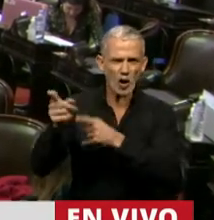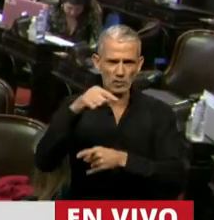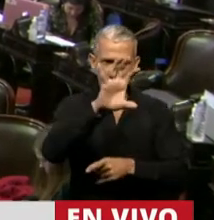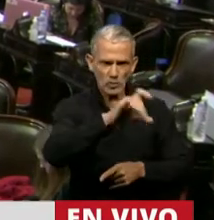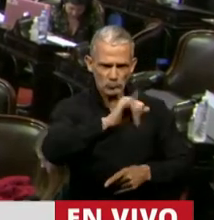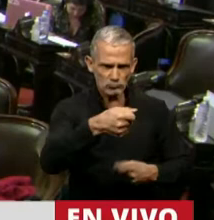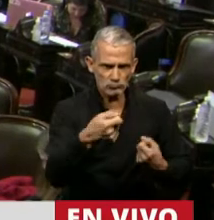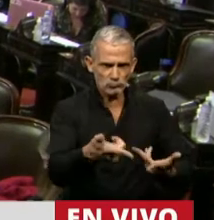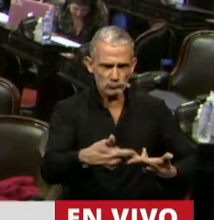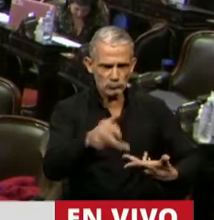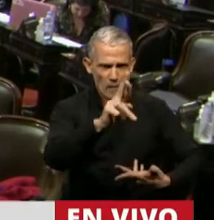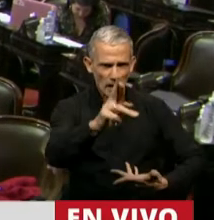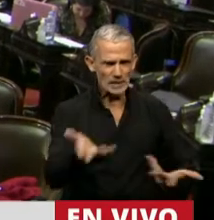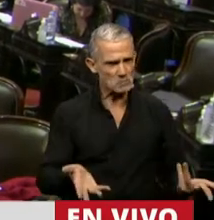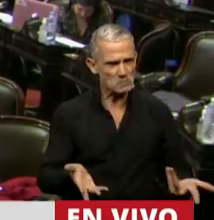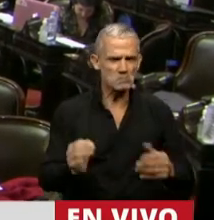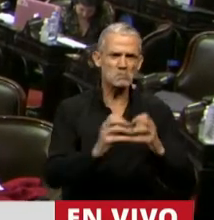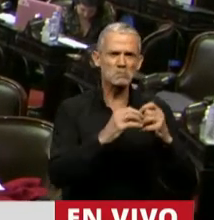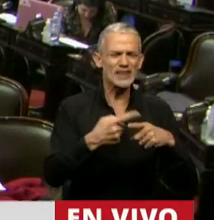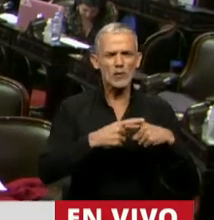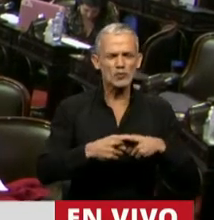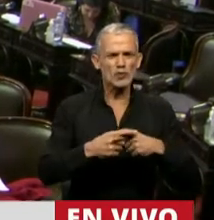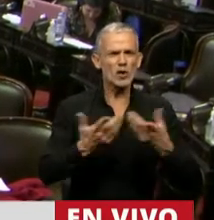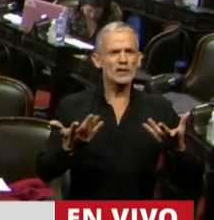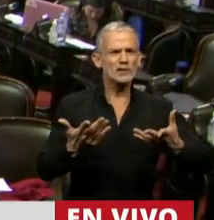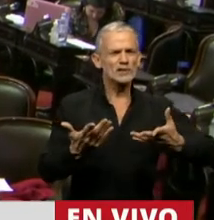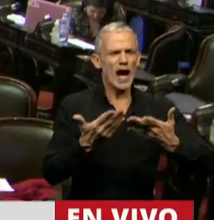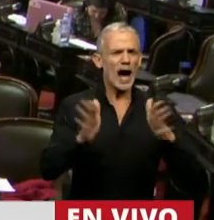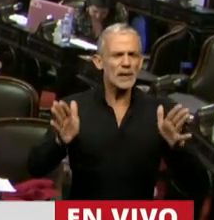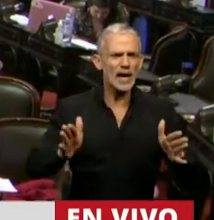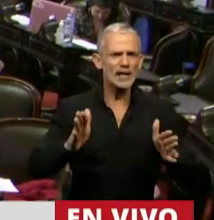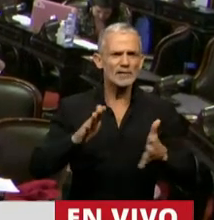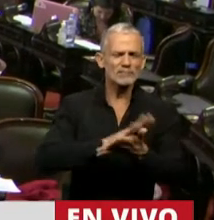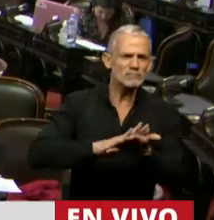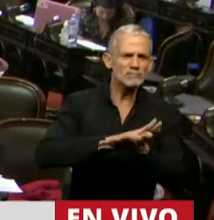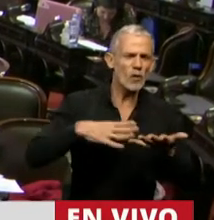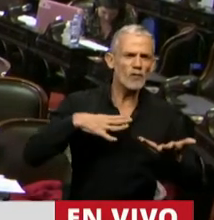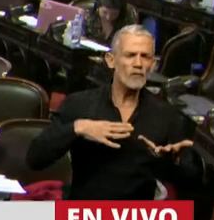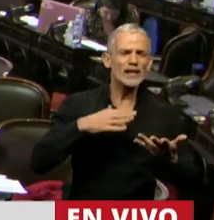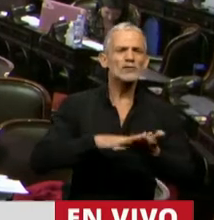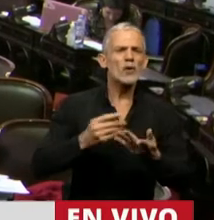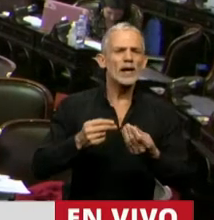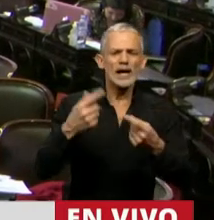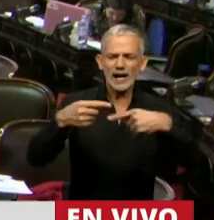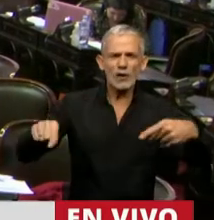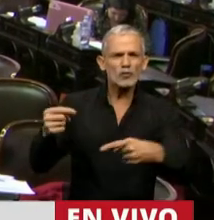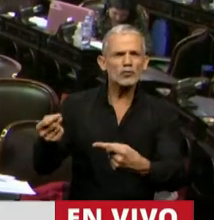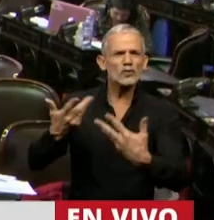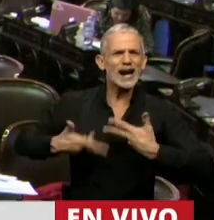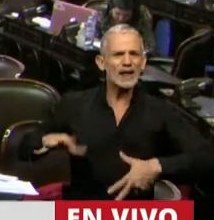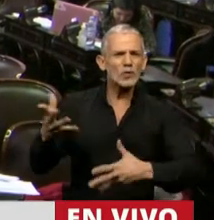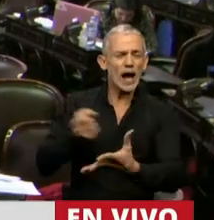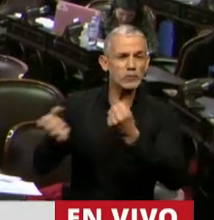Que todavía haya discusiones abiertas y sin resolver sobre si los recursos naturales que son